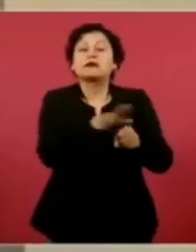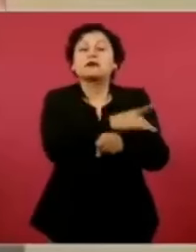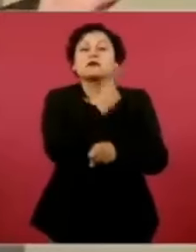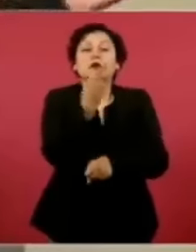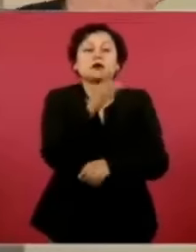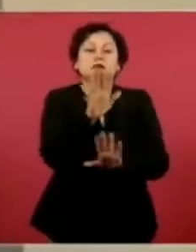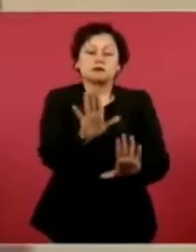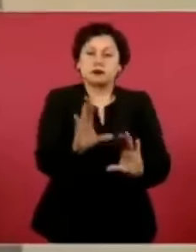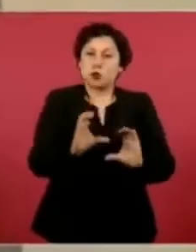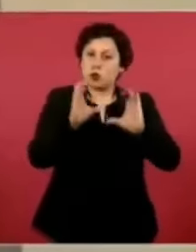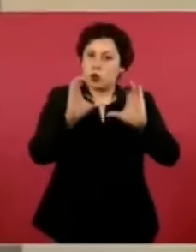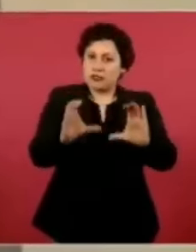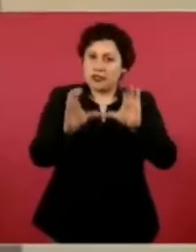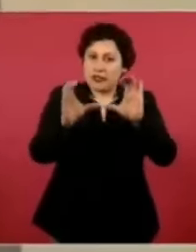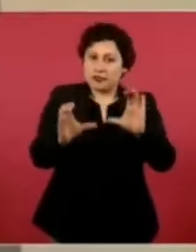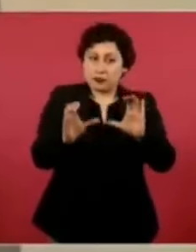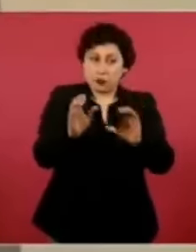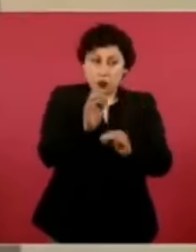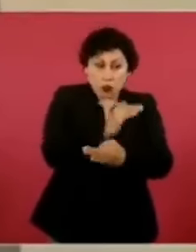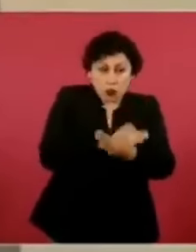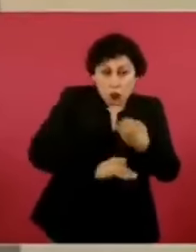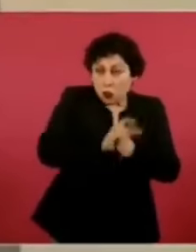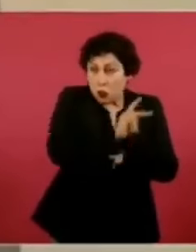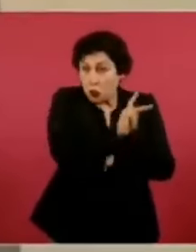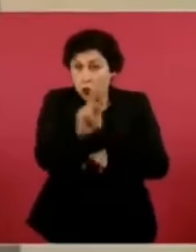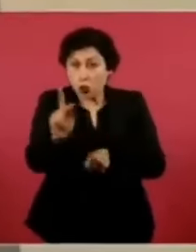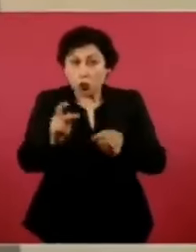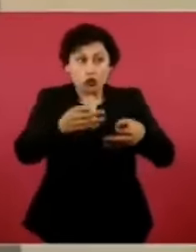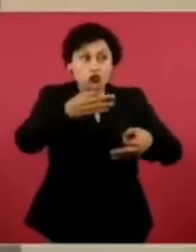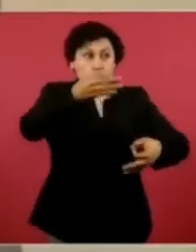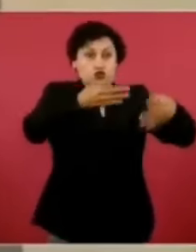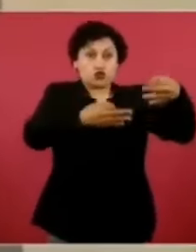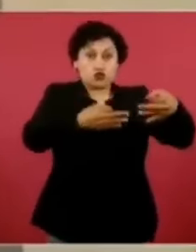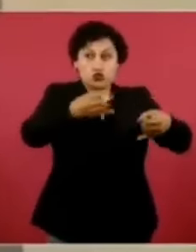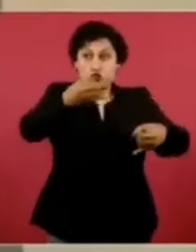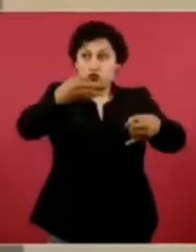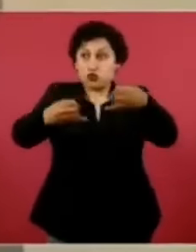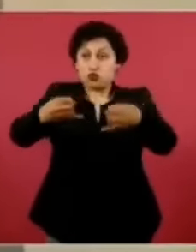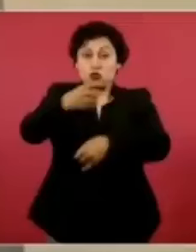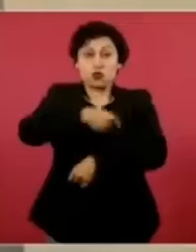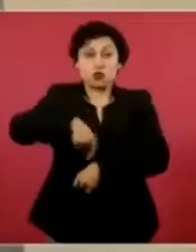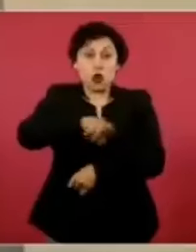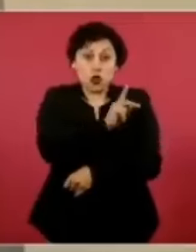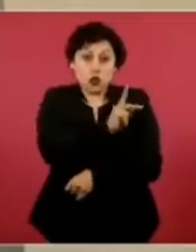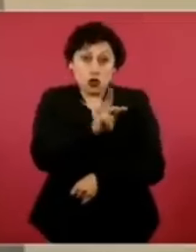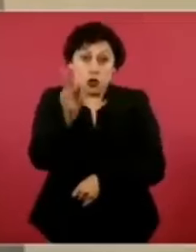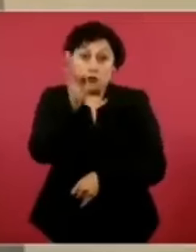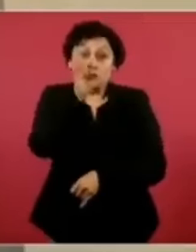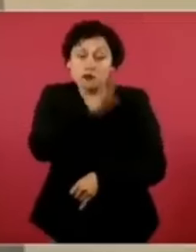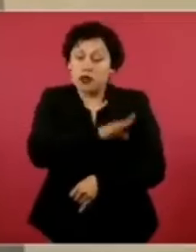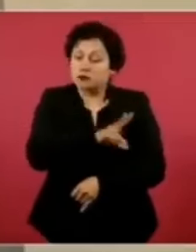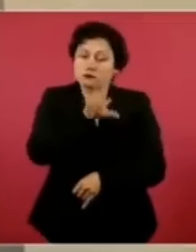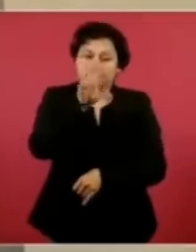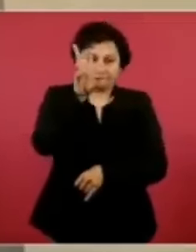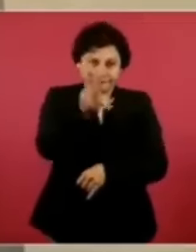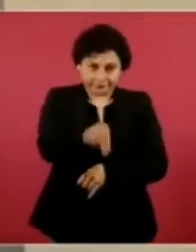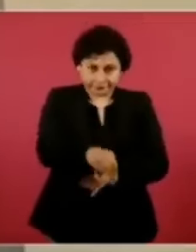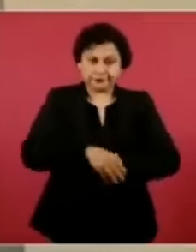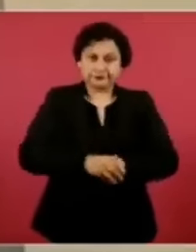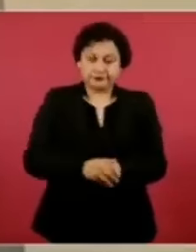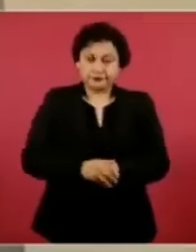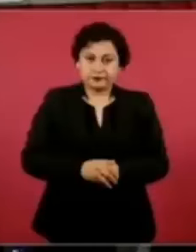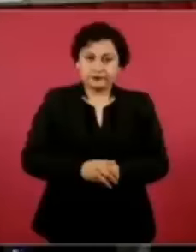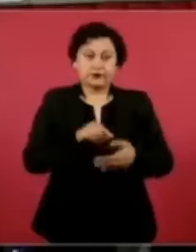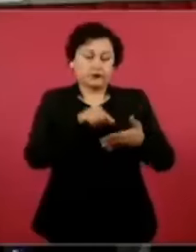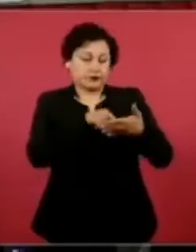deshonestos. Y fue el juez sexto de